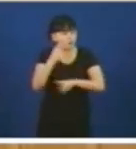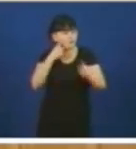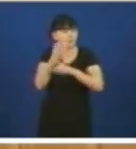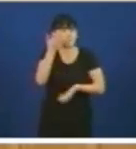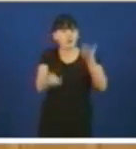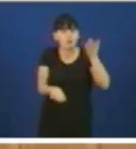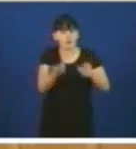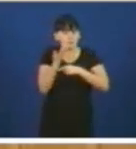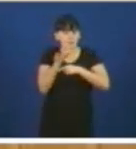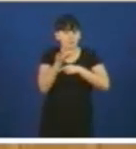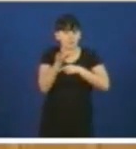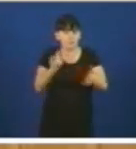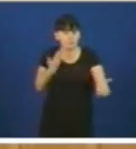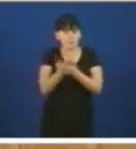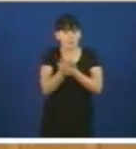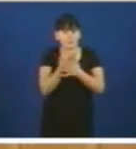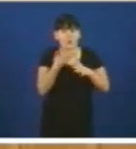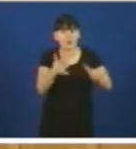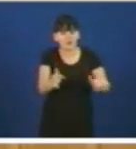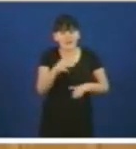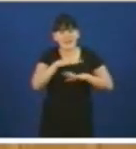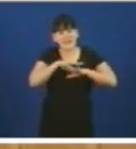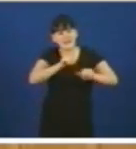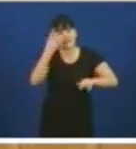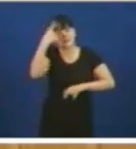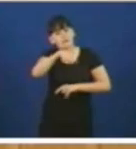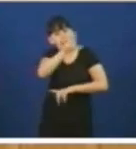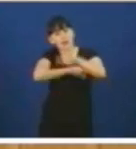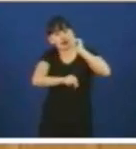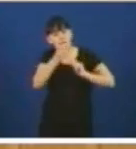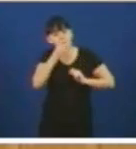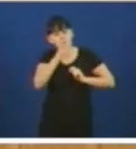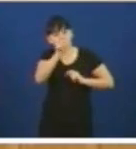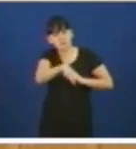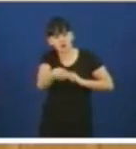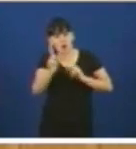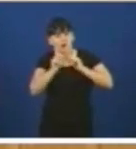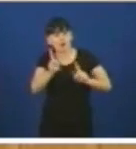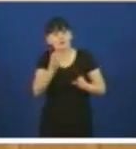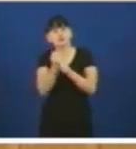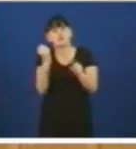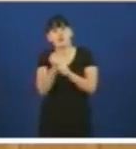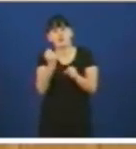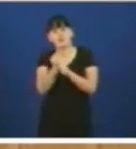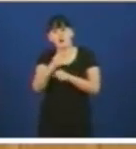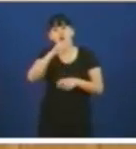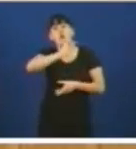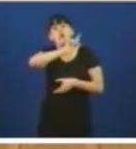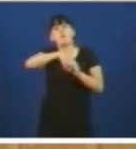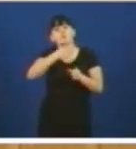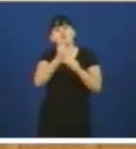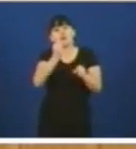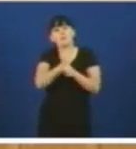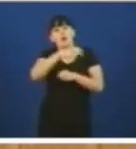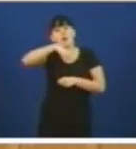non acudiron para avaliar a única alternativa seria para a xeración direta de carga de traballo inmediata para a plantilla de Navantia na Ría de Ferrol e a